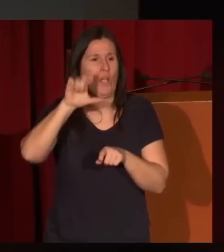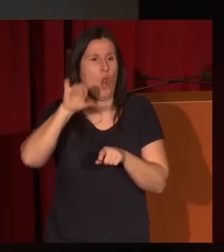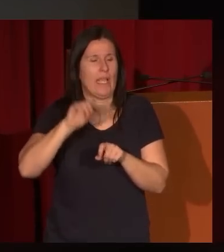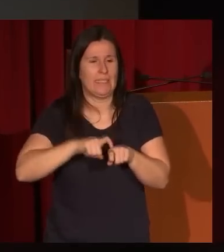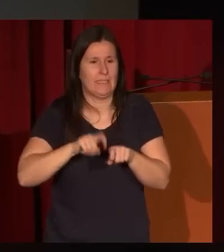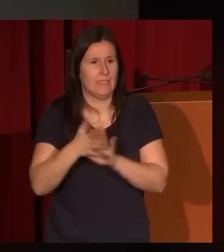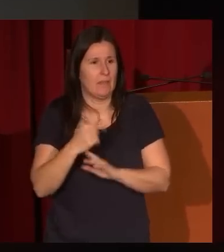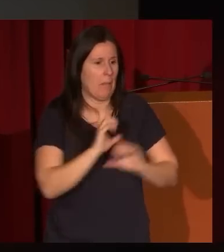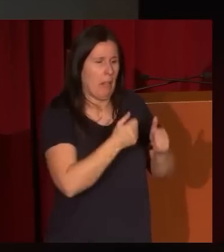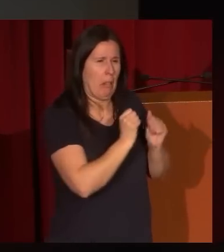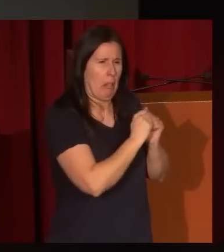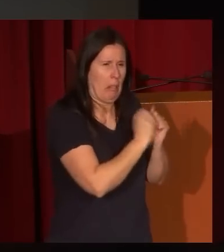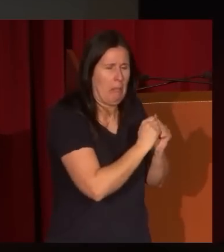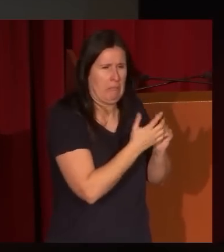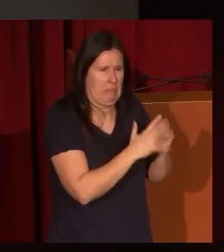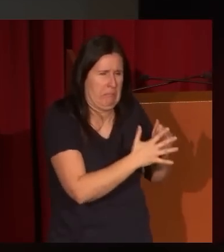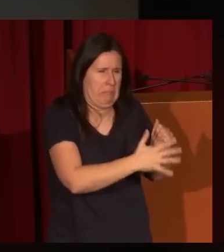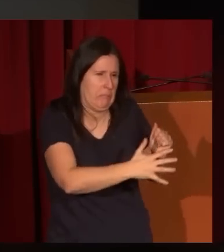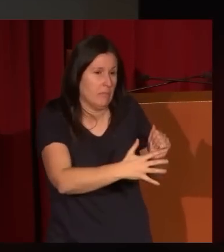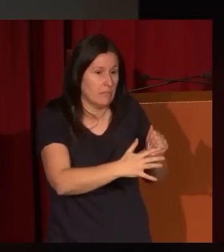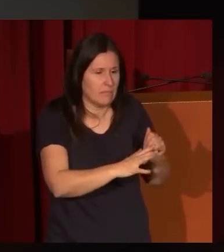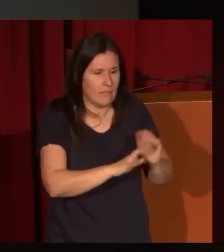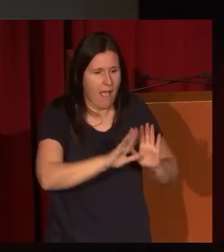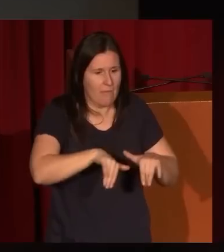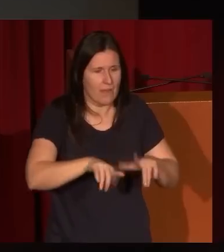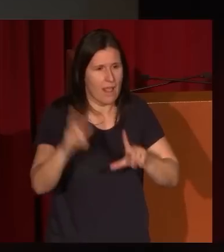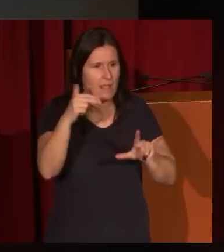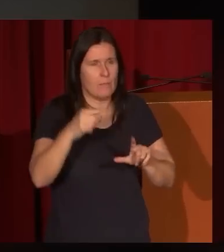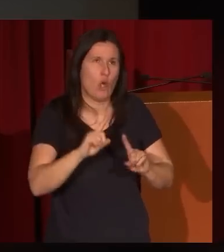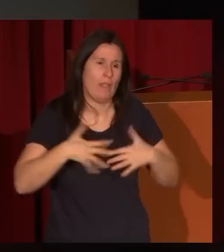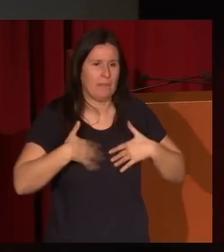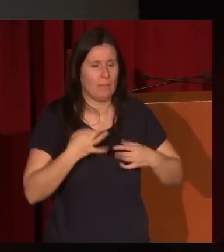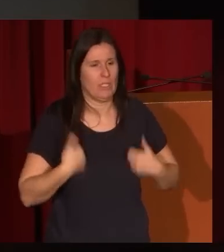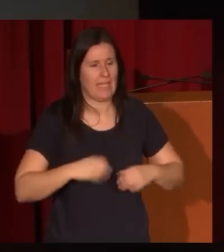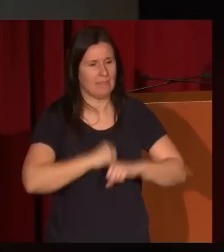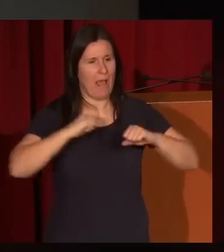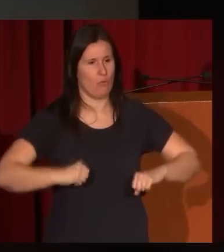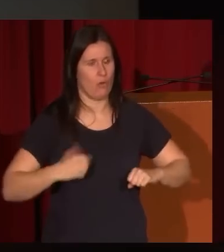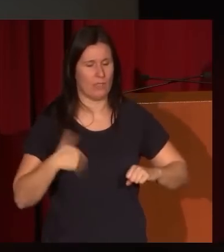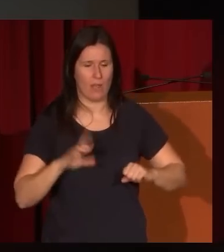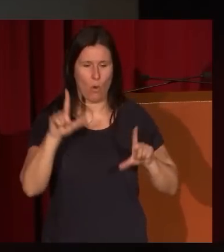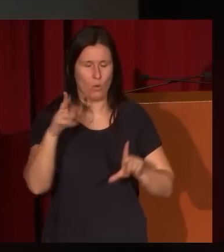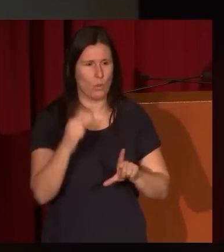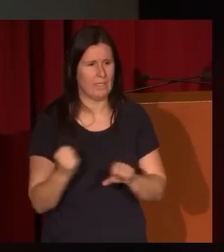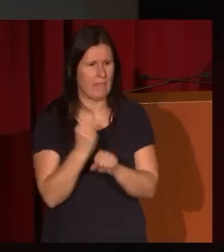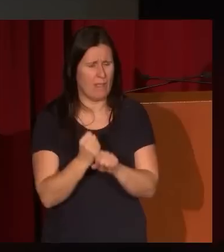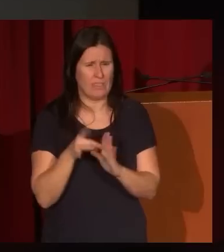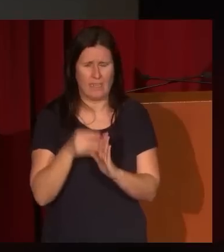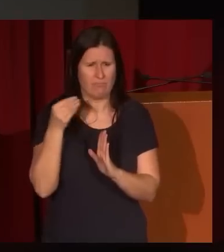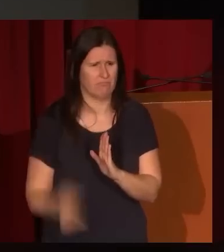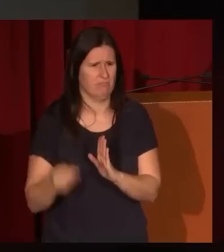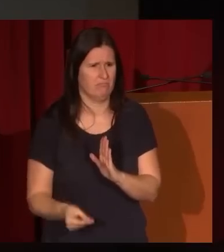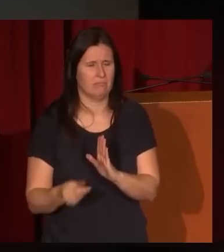sus inicios y de repente salir, bueno, ya de repente, en su madurez con una obra de la calidad de la que estamos